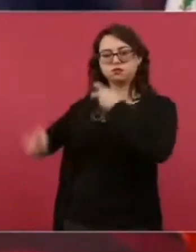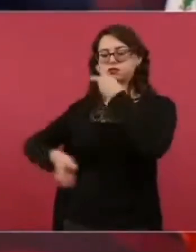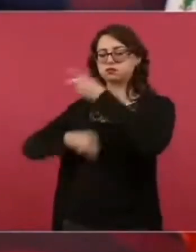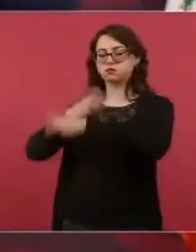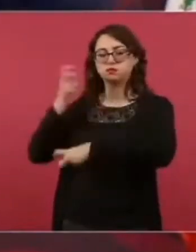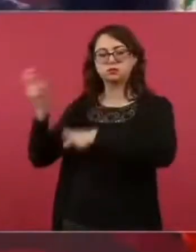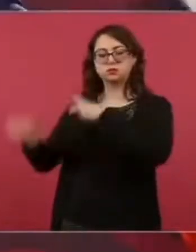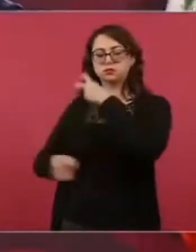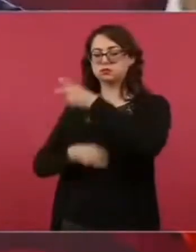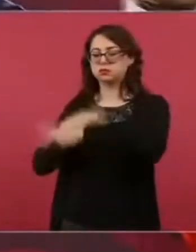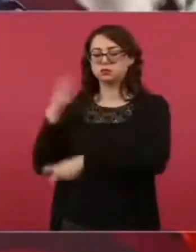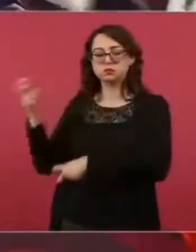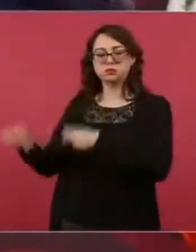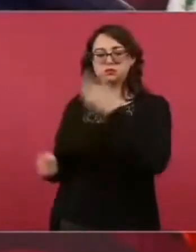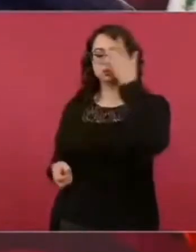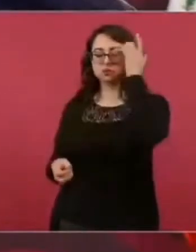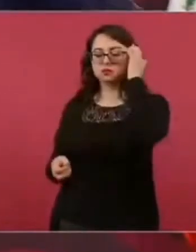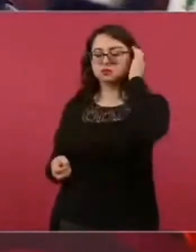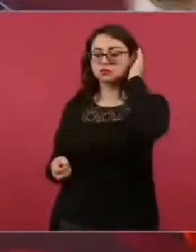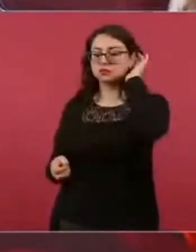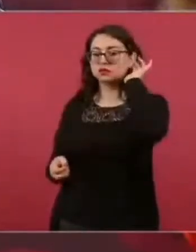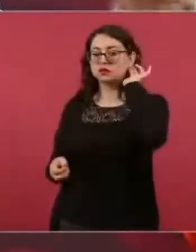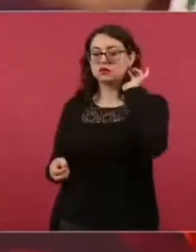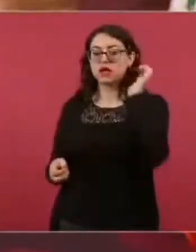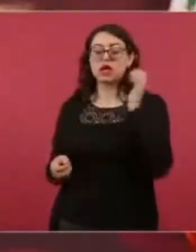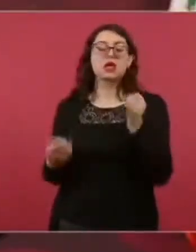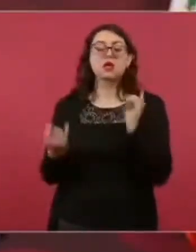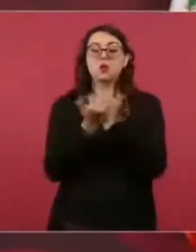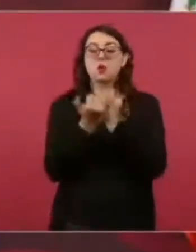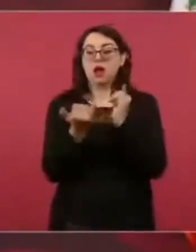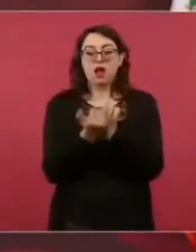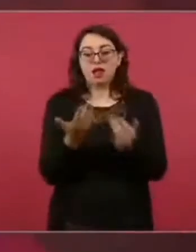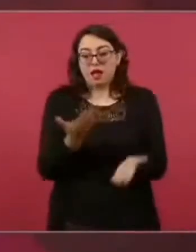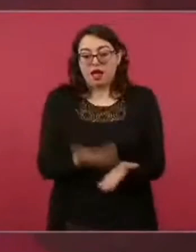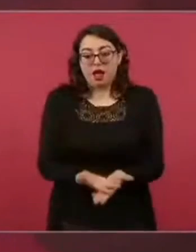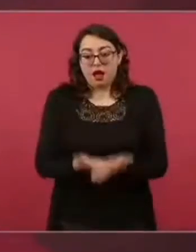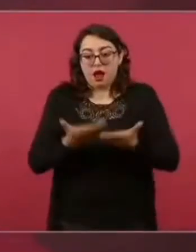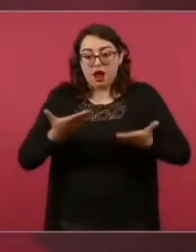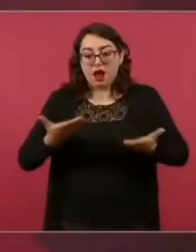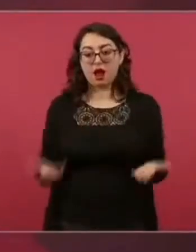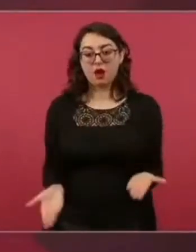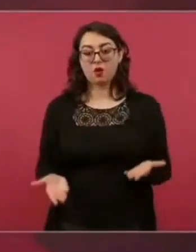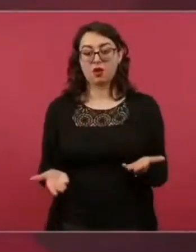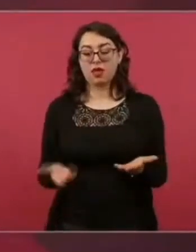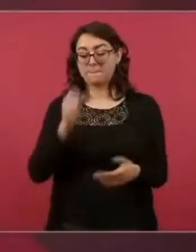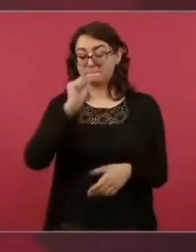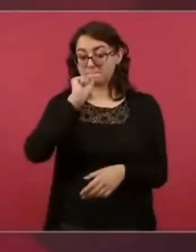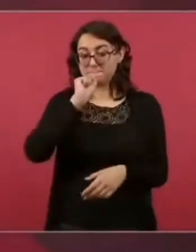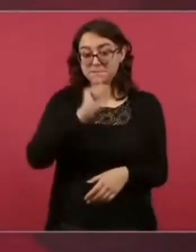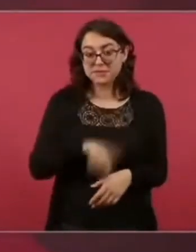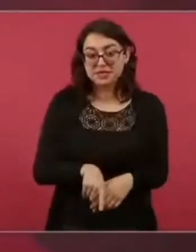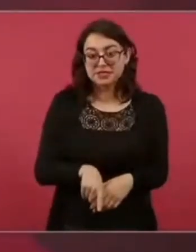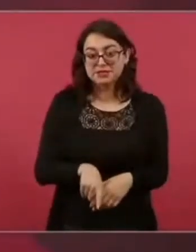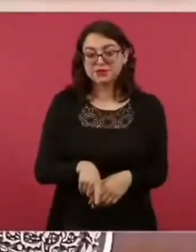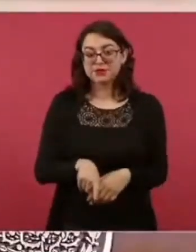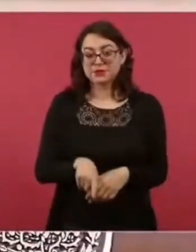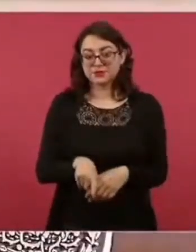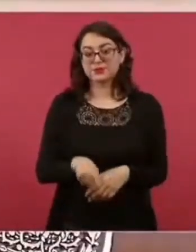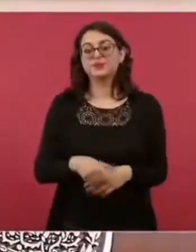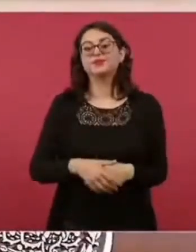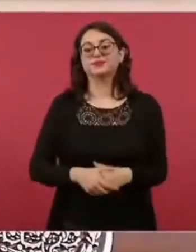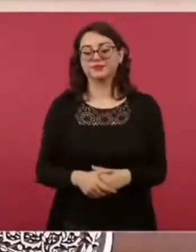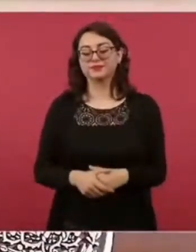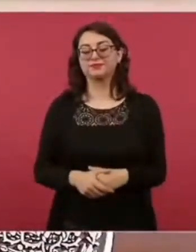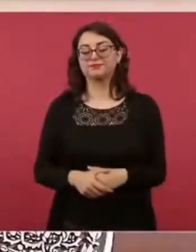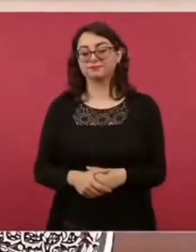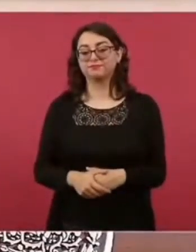que ahora con honrosas excepciones y por eso se les